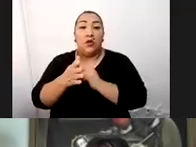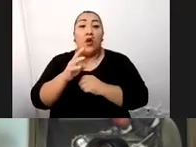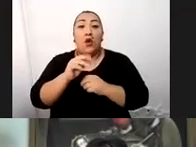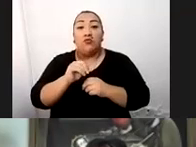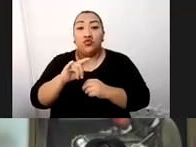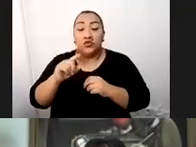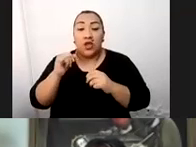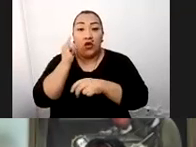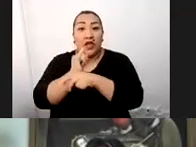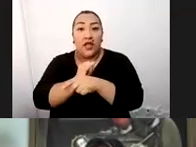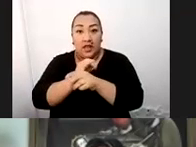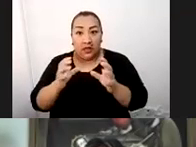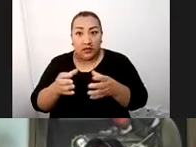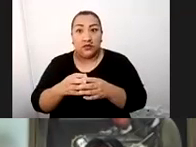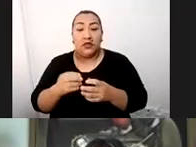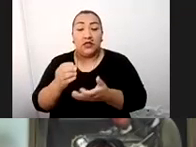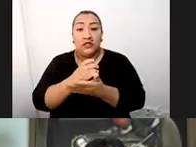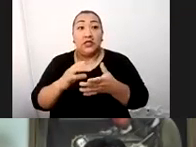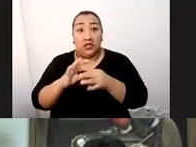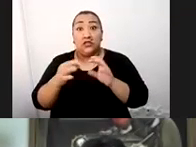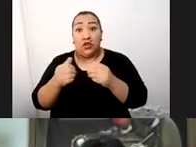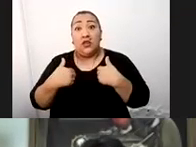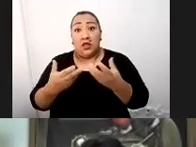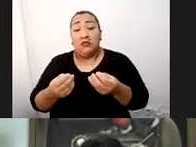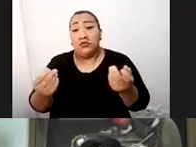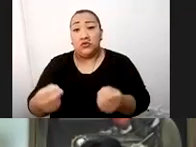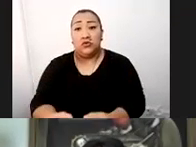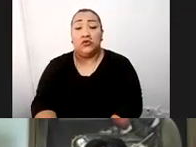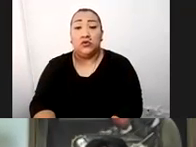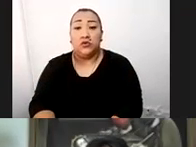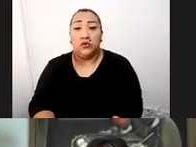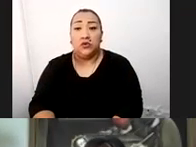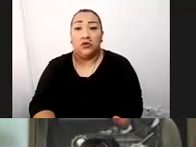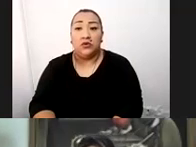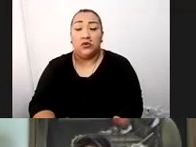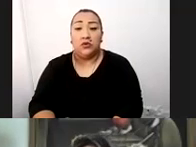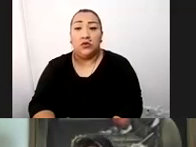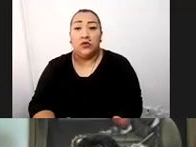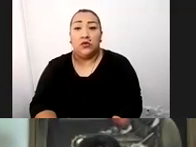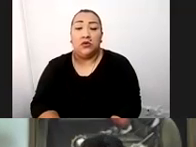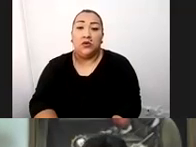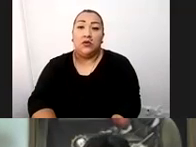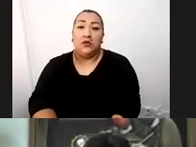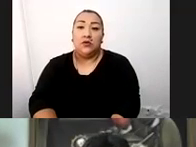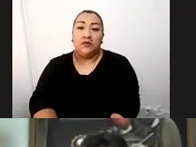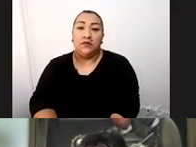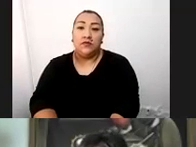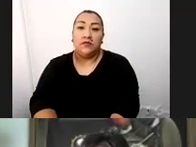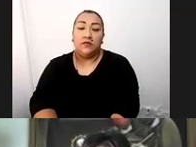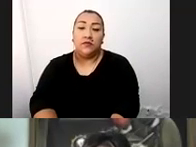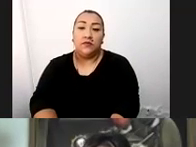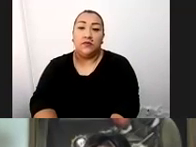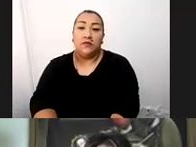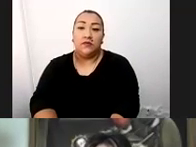iglesias, ¿no es cierto?, del centro histórico, que tiene mucha historia que contar. Porque las